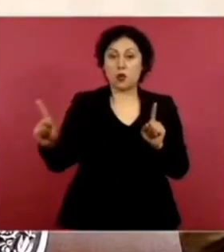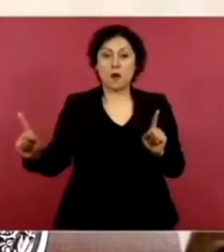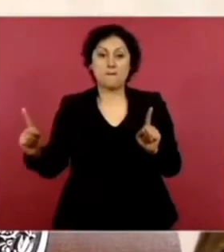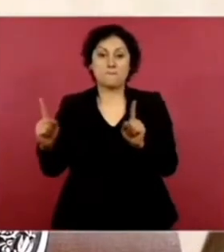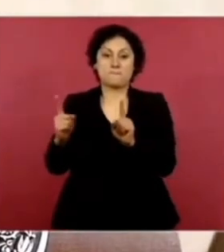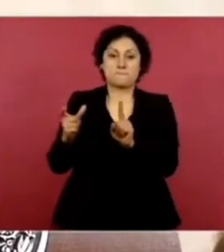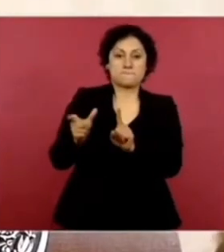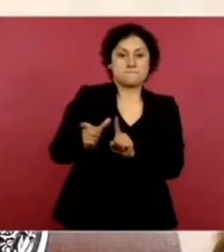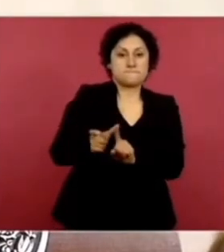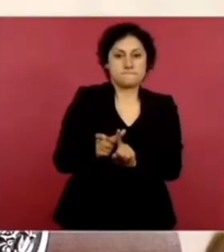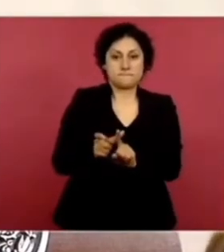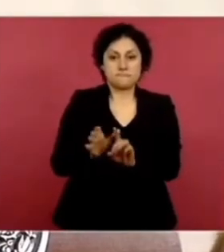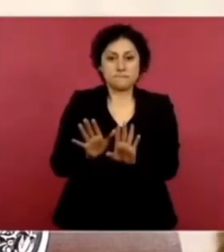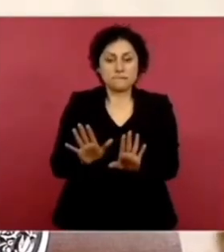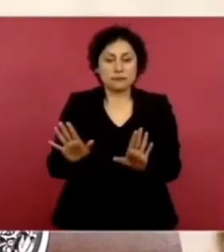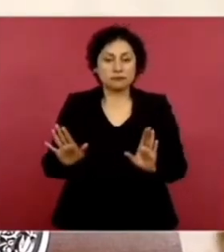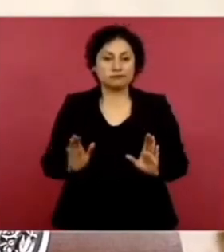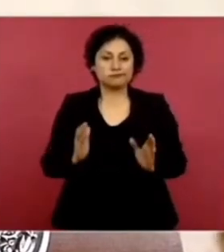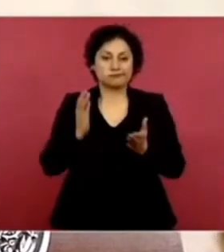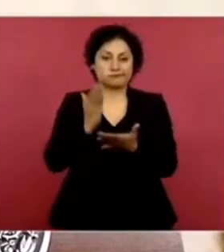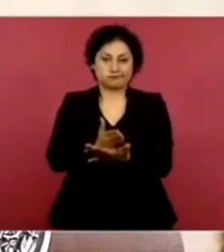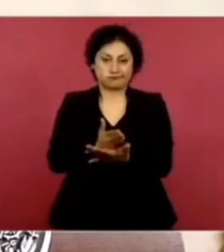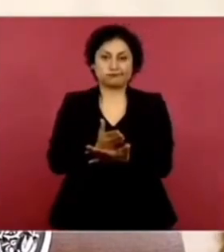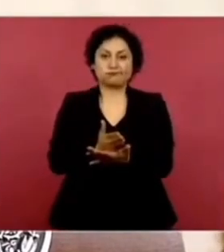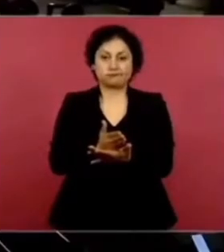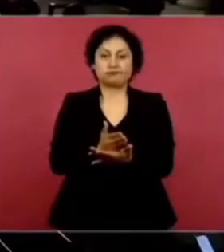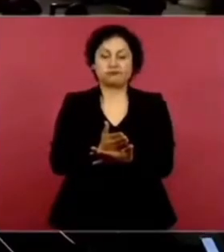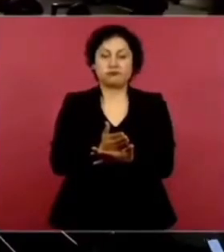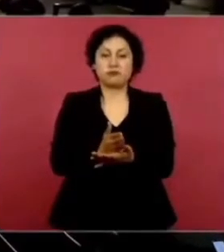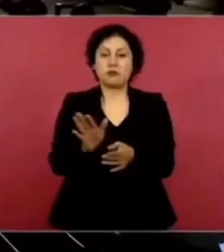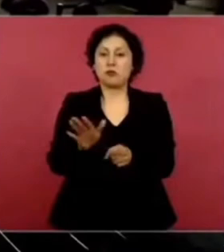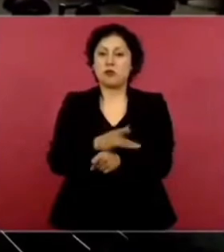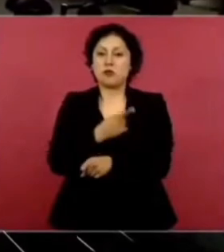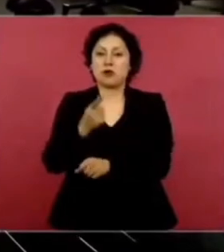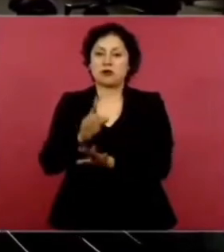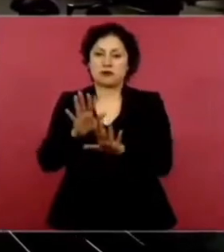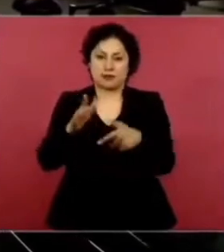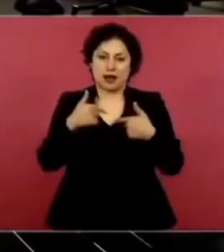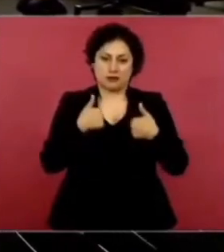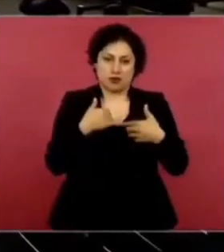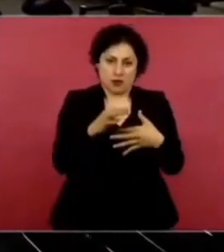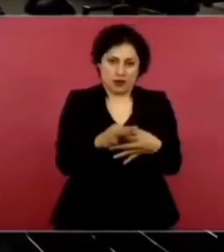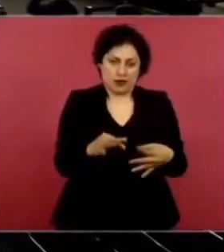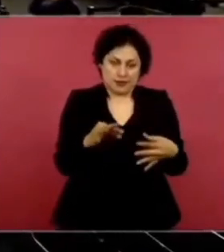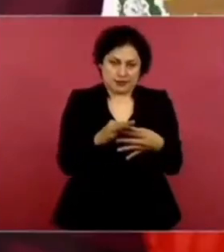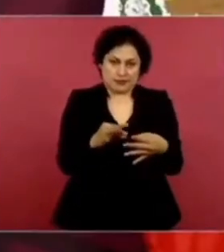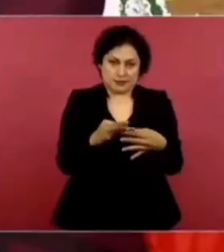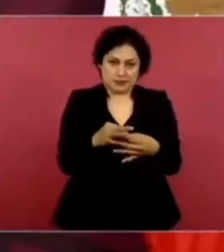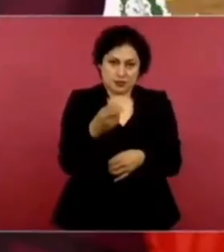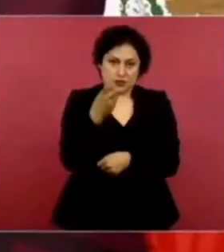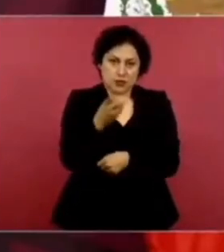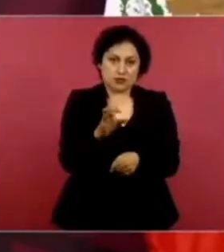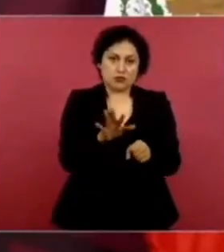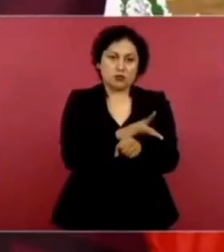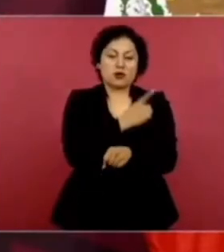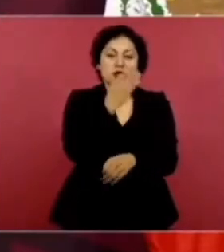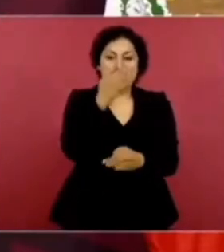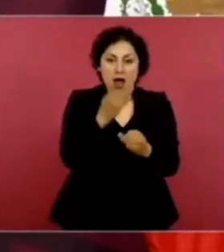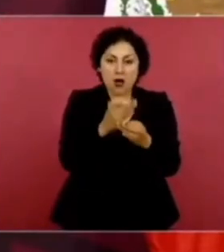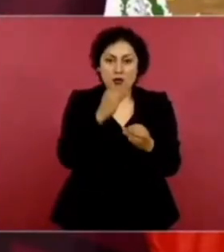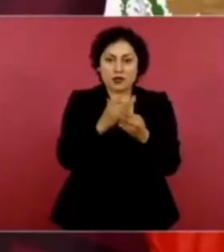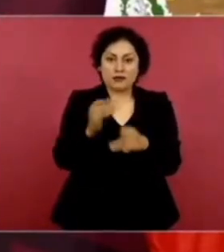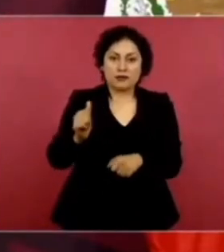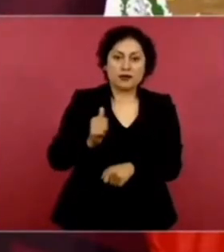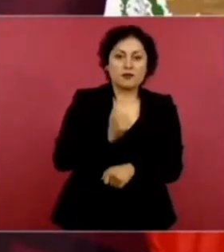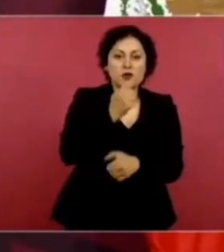Porque. Querían. Y todo esto lo digo. Porque. Quiero. Enviar. El mensaje. A la gente.